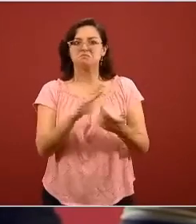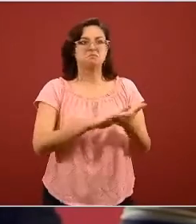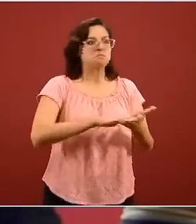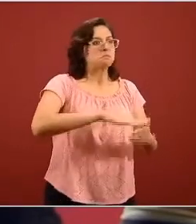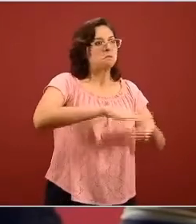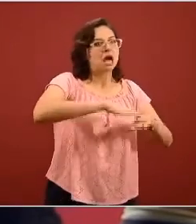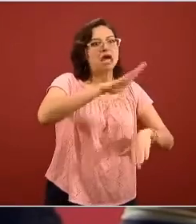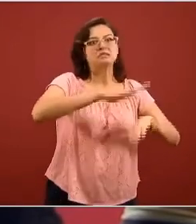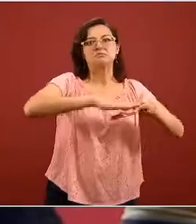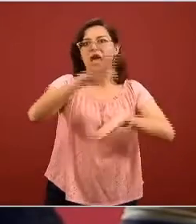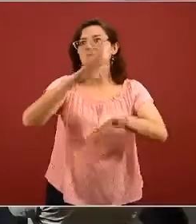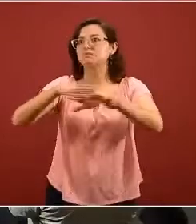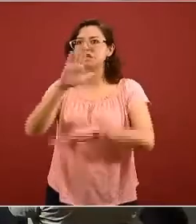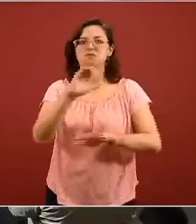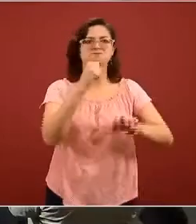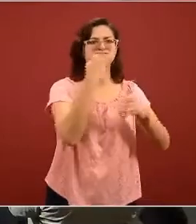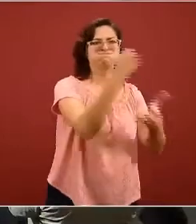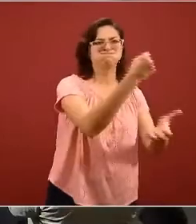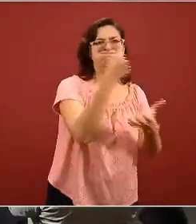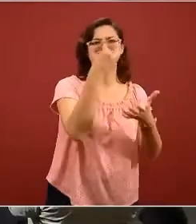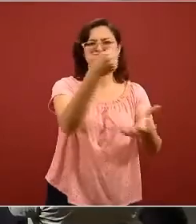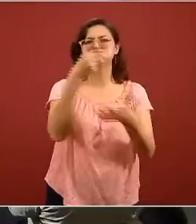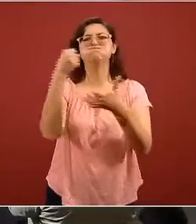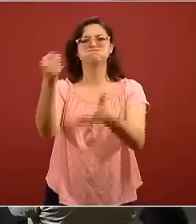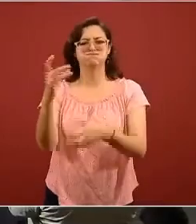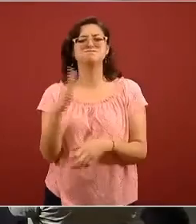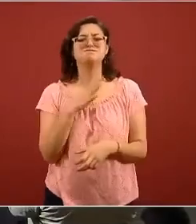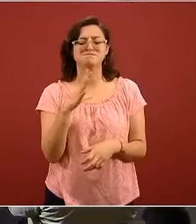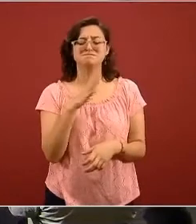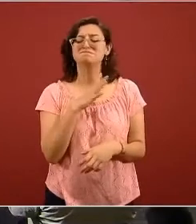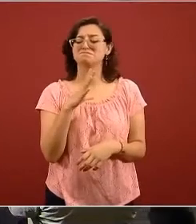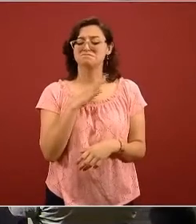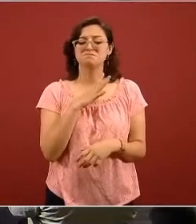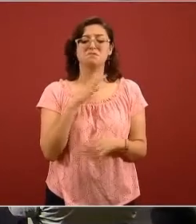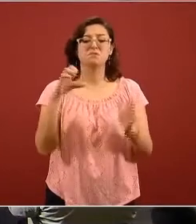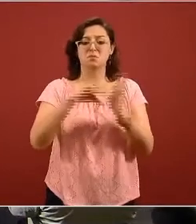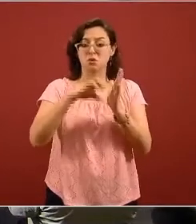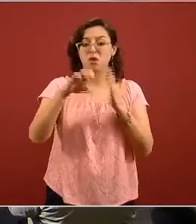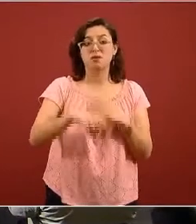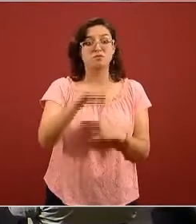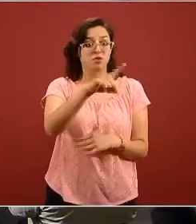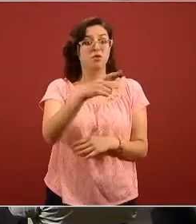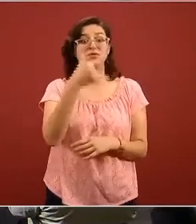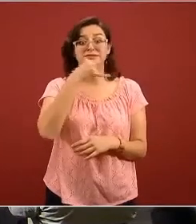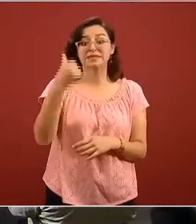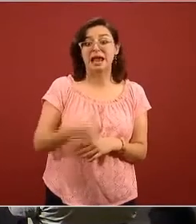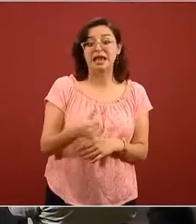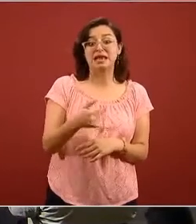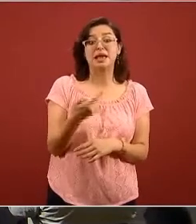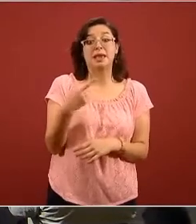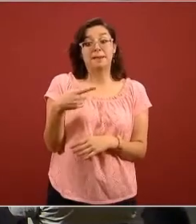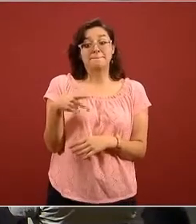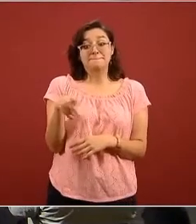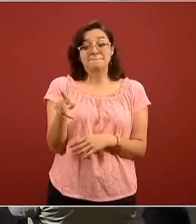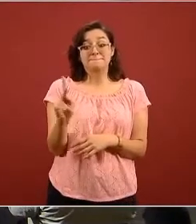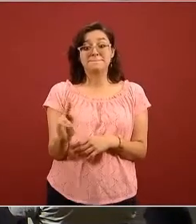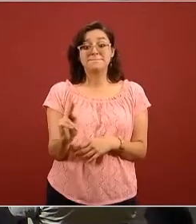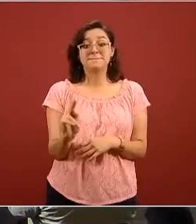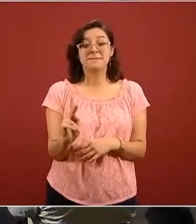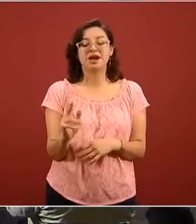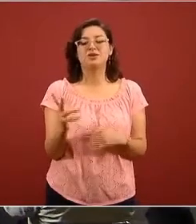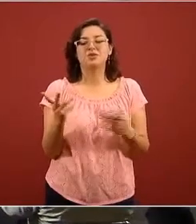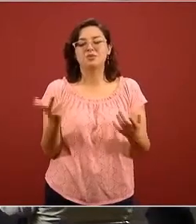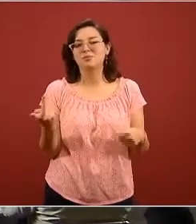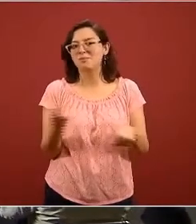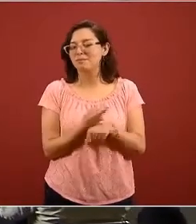mayor que el que tiene México por ejemplo la propia Italia sin embargo esto lo que nos muestra